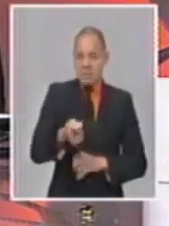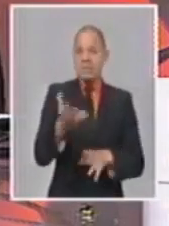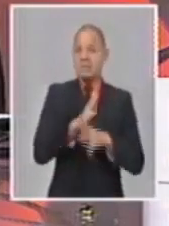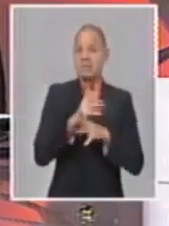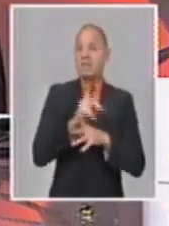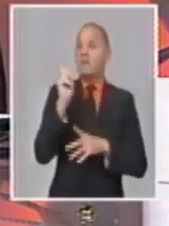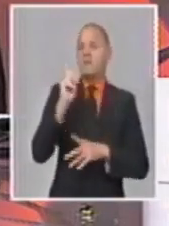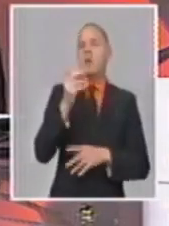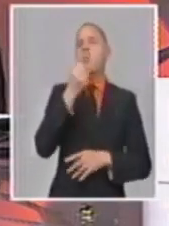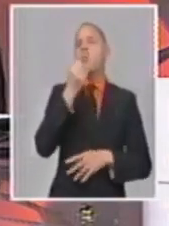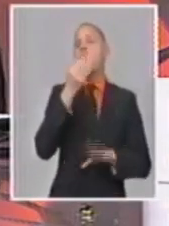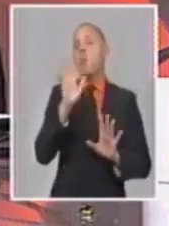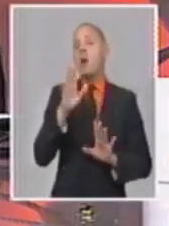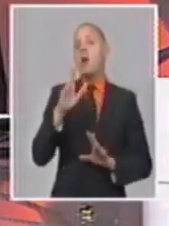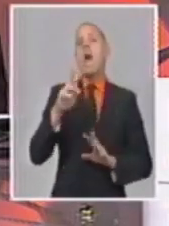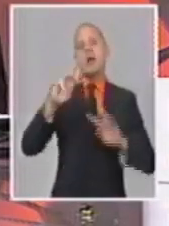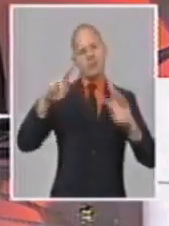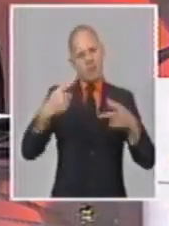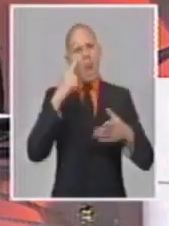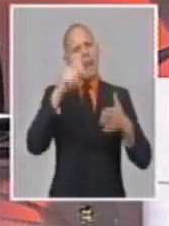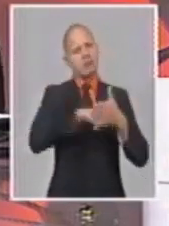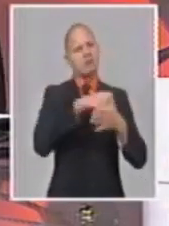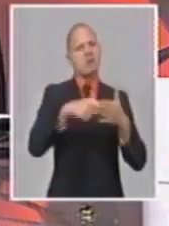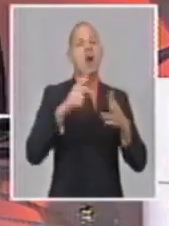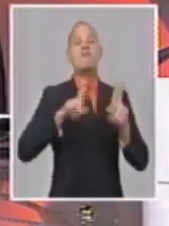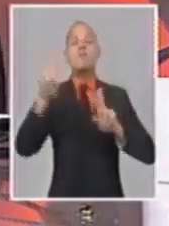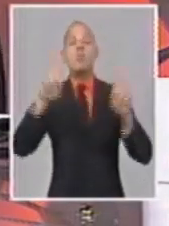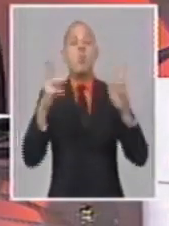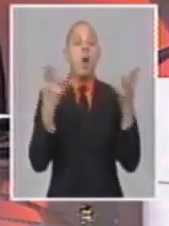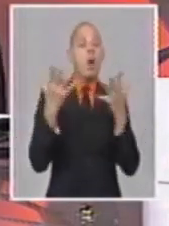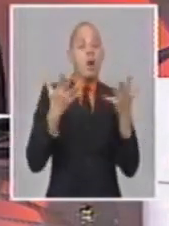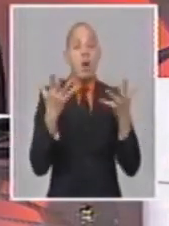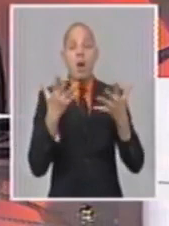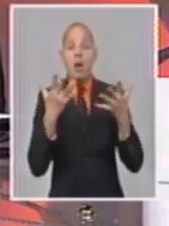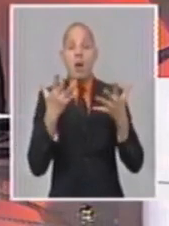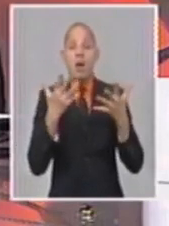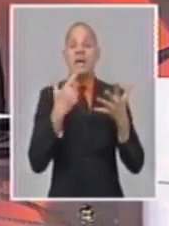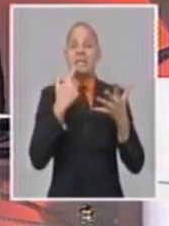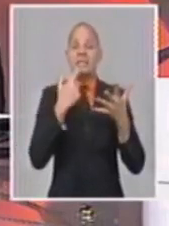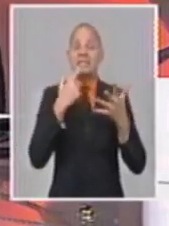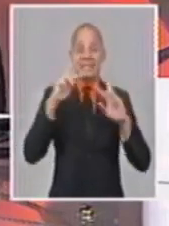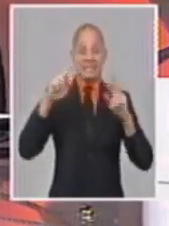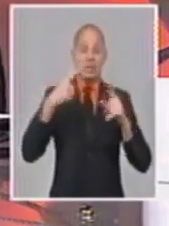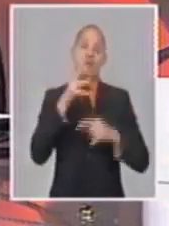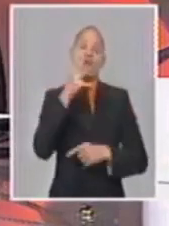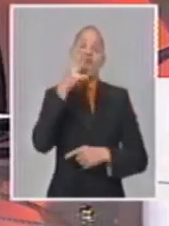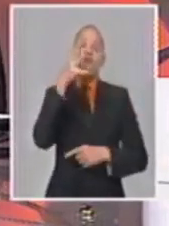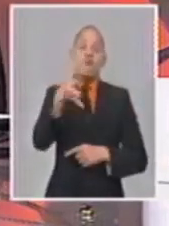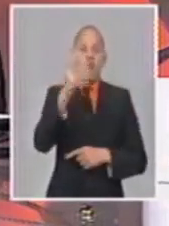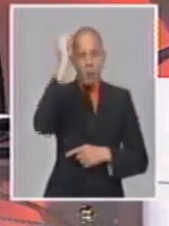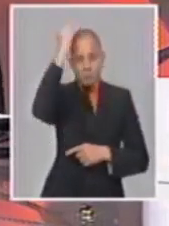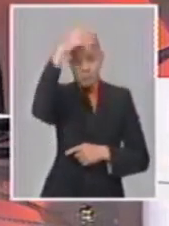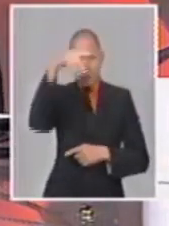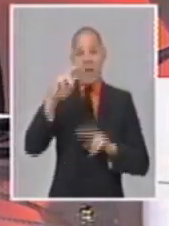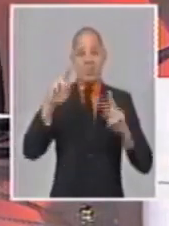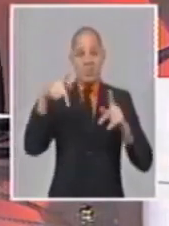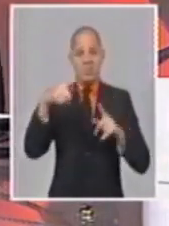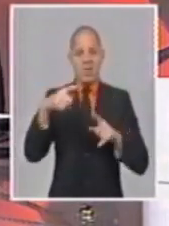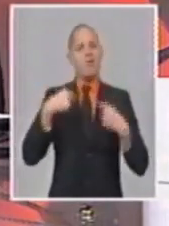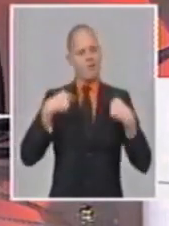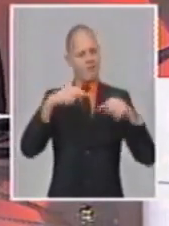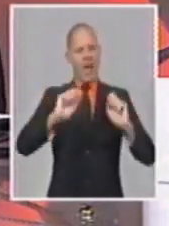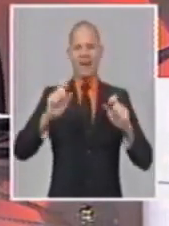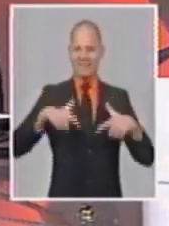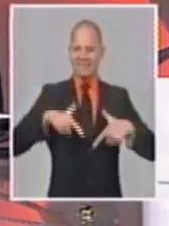que puede ser que los senadores realicen otra votación para impedir que Trump se postule de nuevo para cualquier otro cargo,